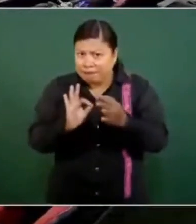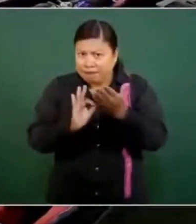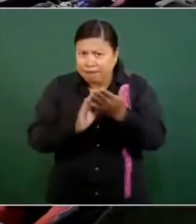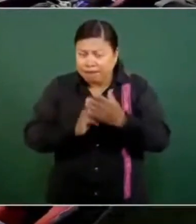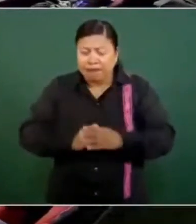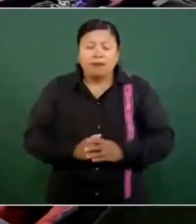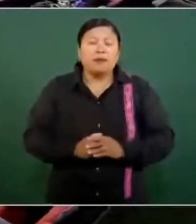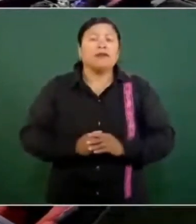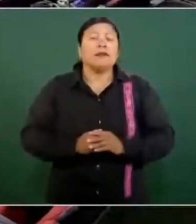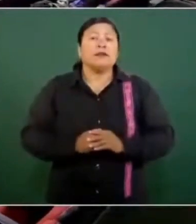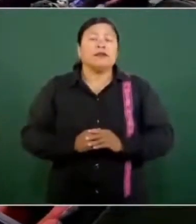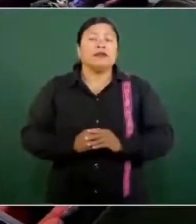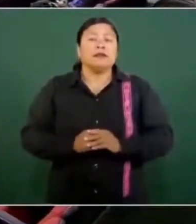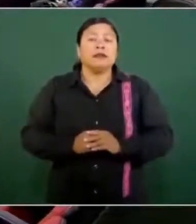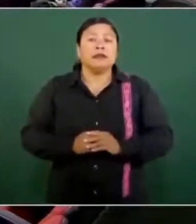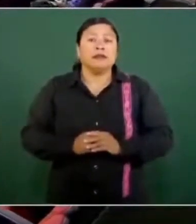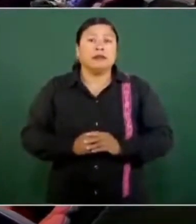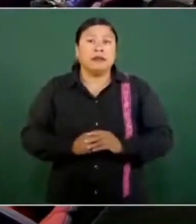Bien.